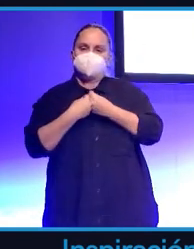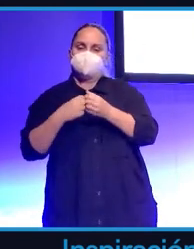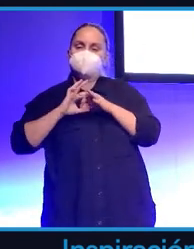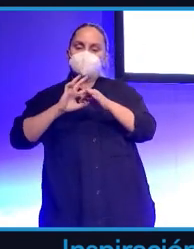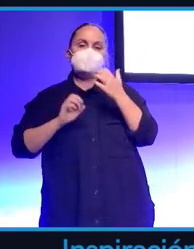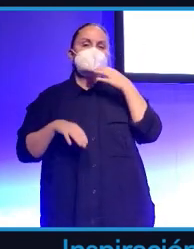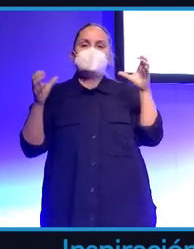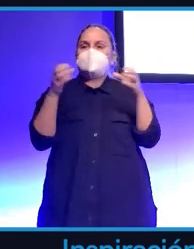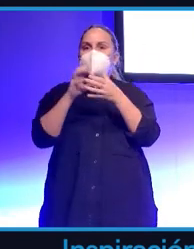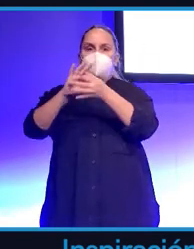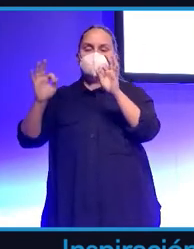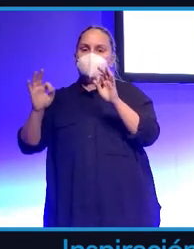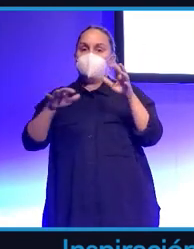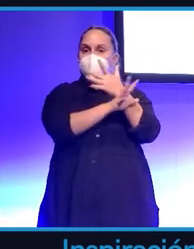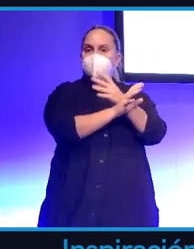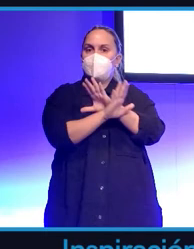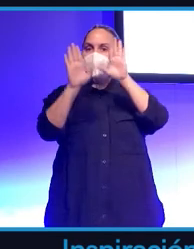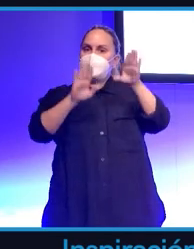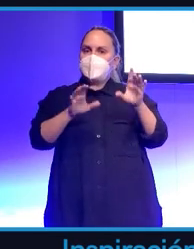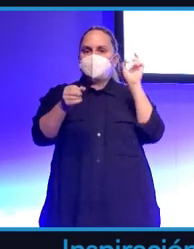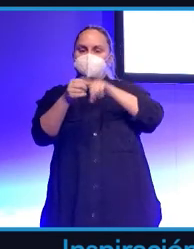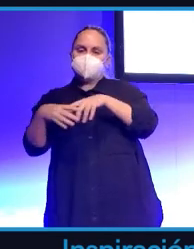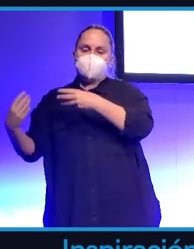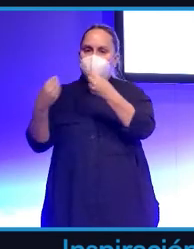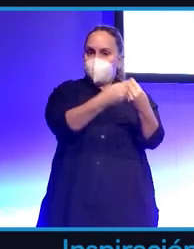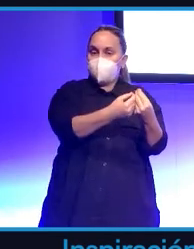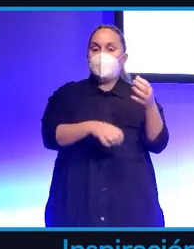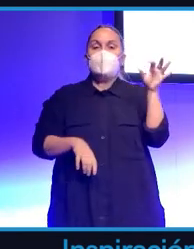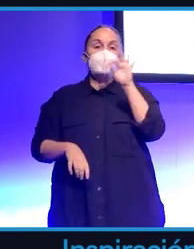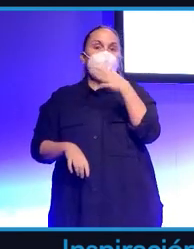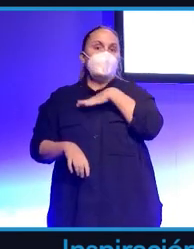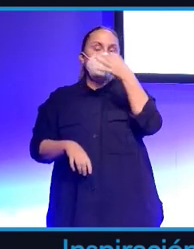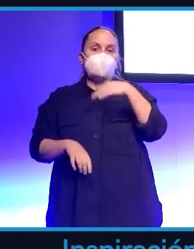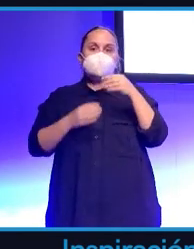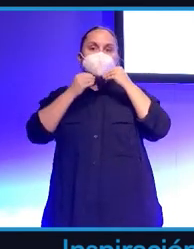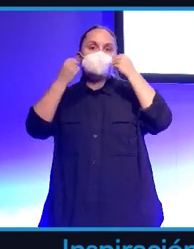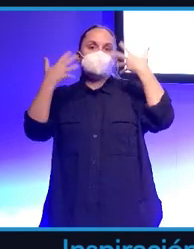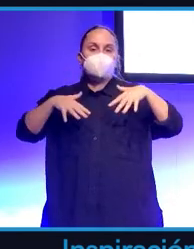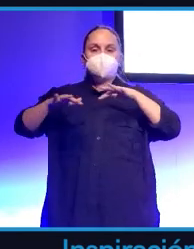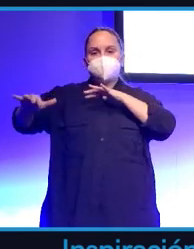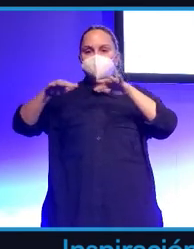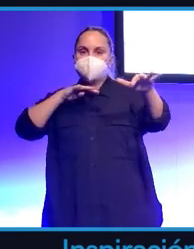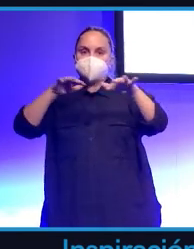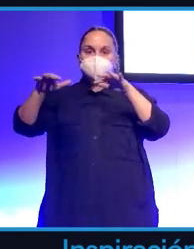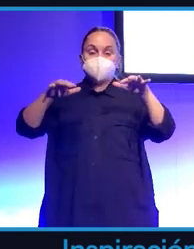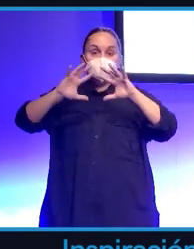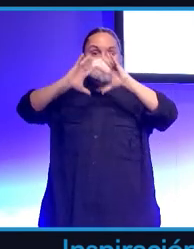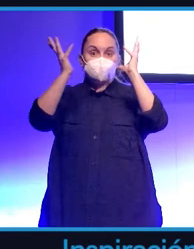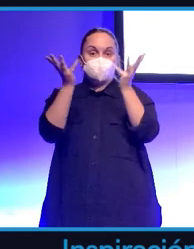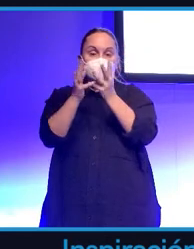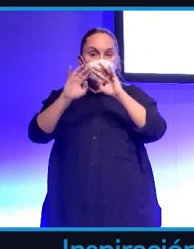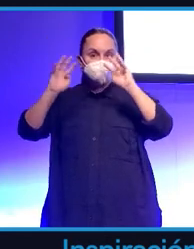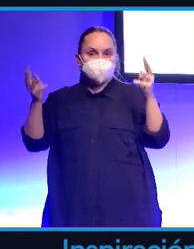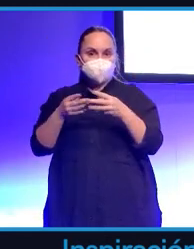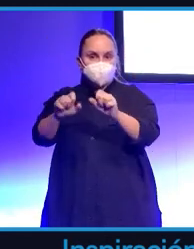de fan de un juego como puede ser esto pero puedes pertenecer de repente a una historia que está ocurriendo en ese metaverso y tú eres parte de